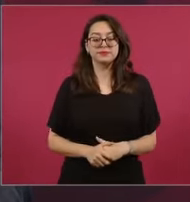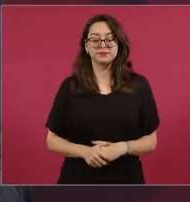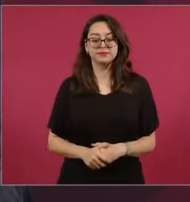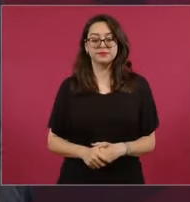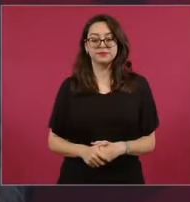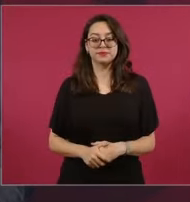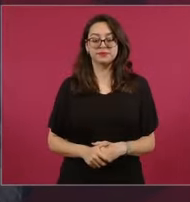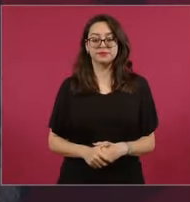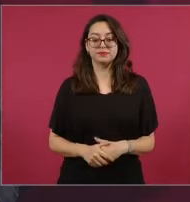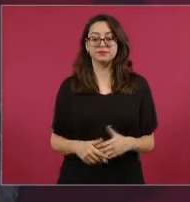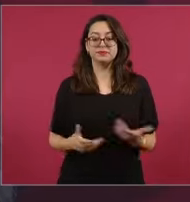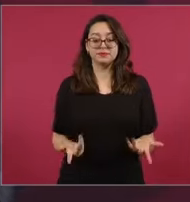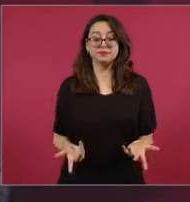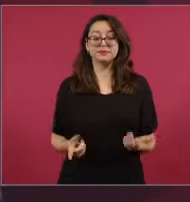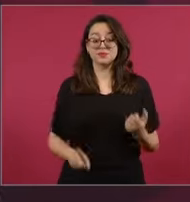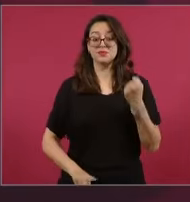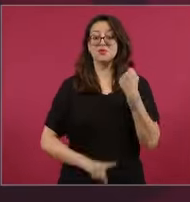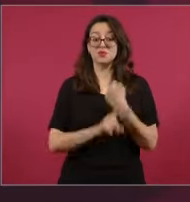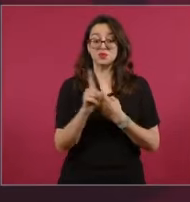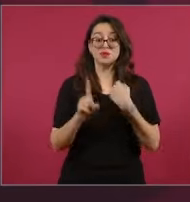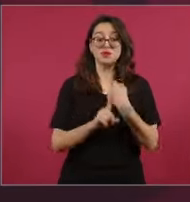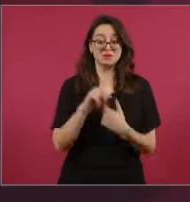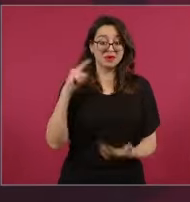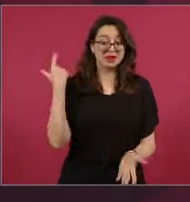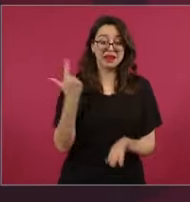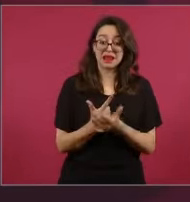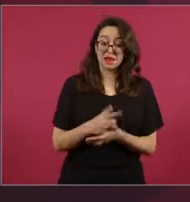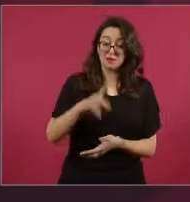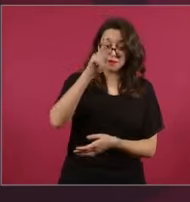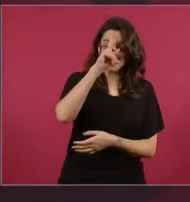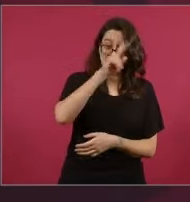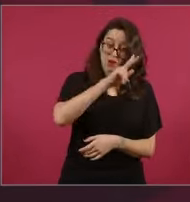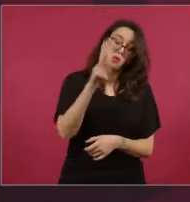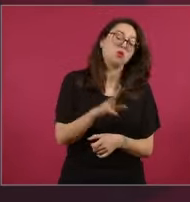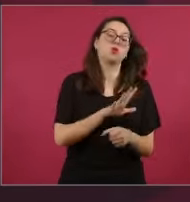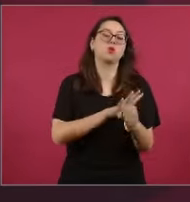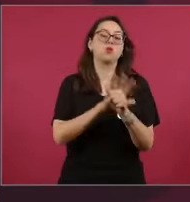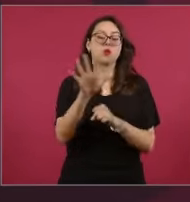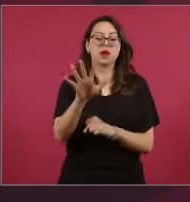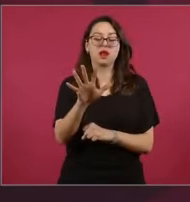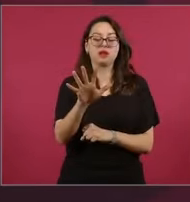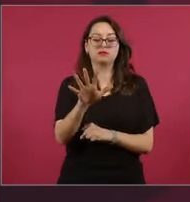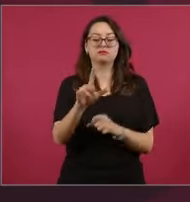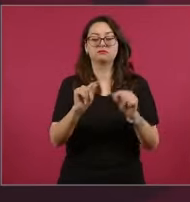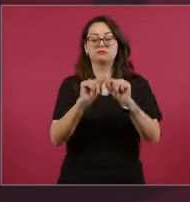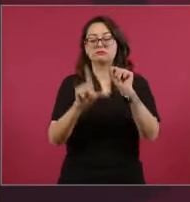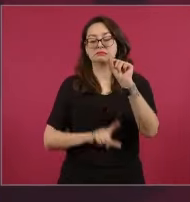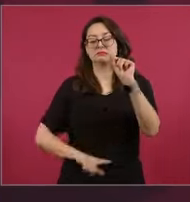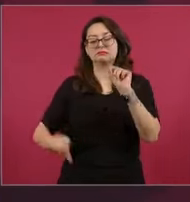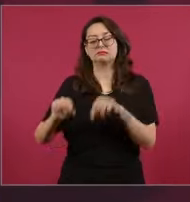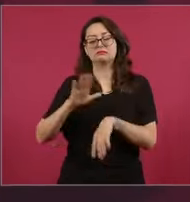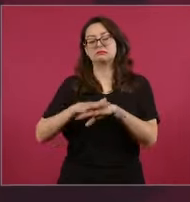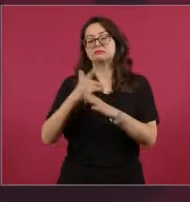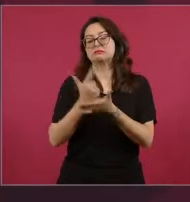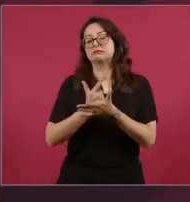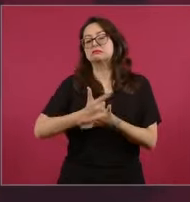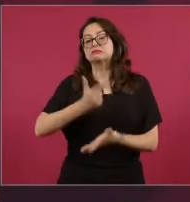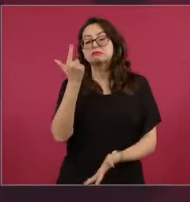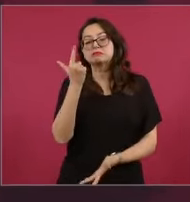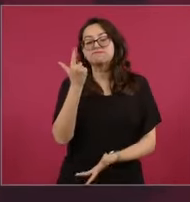Era el principal problema de México, la corrupción, el principal problema de México.